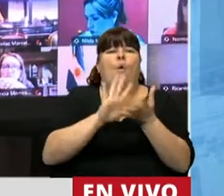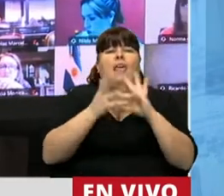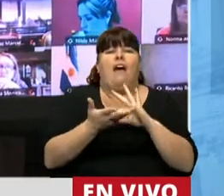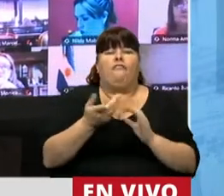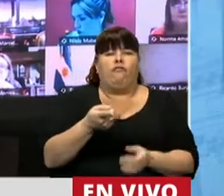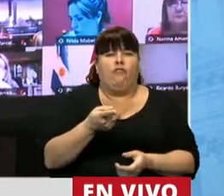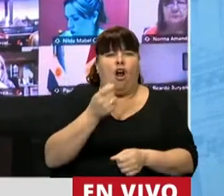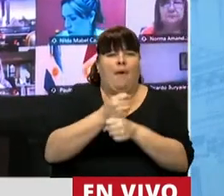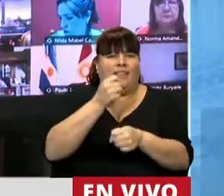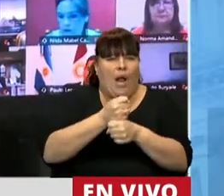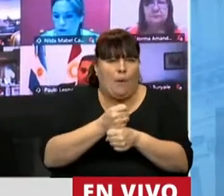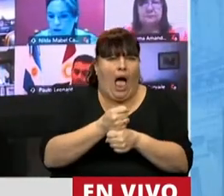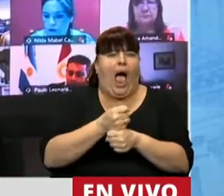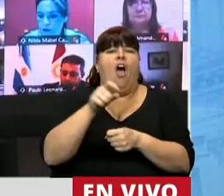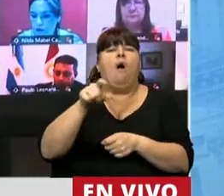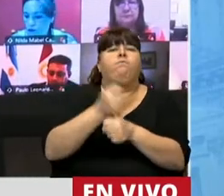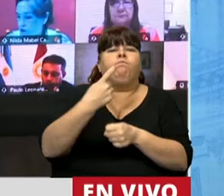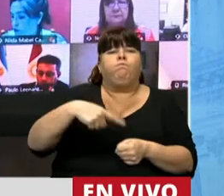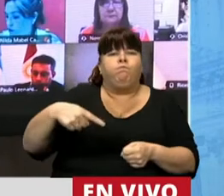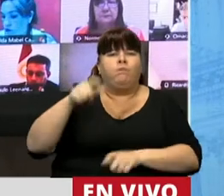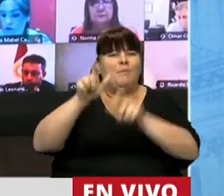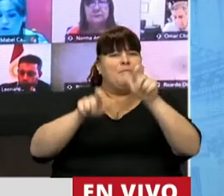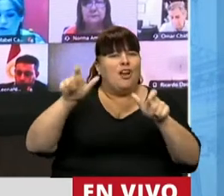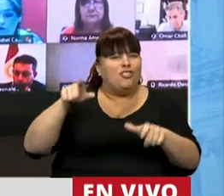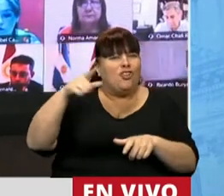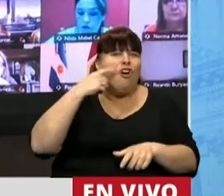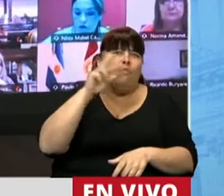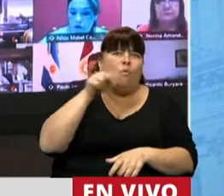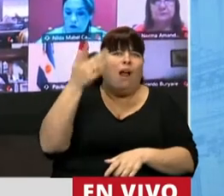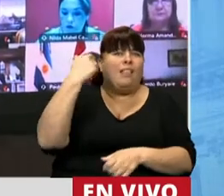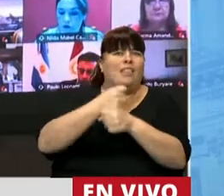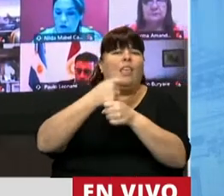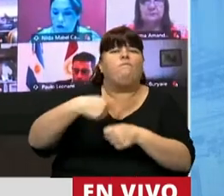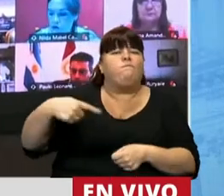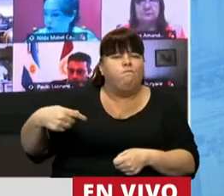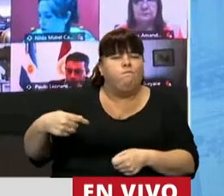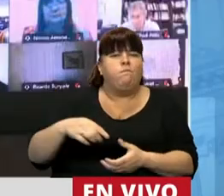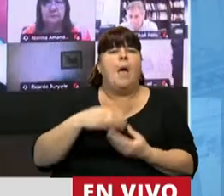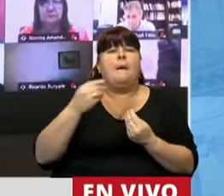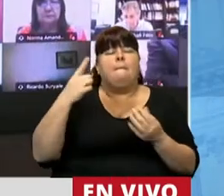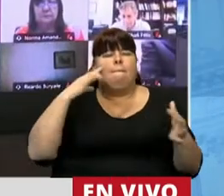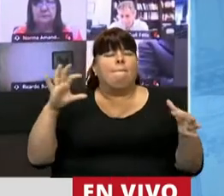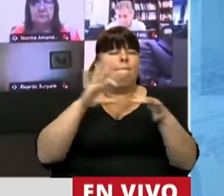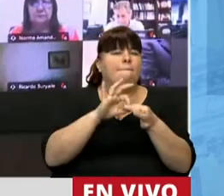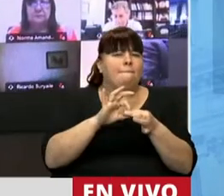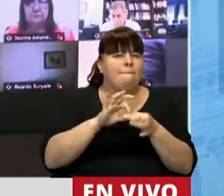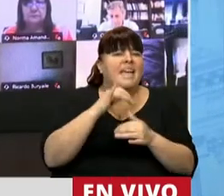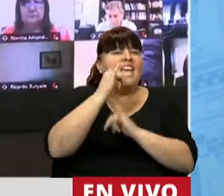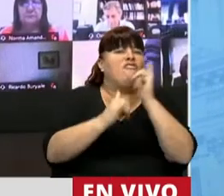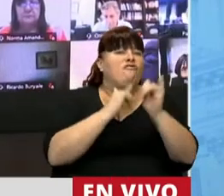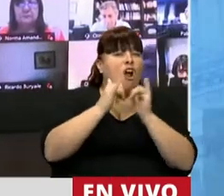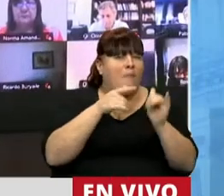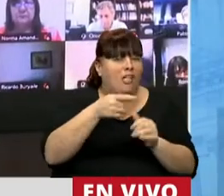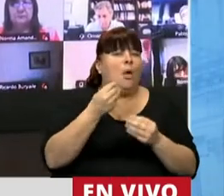laboral y al desempeño de esos trabajadores o trabajadoras que pudieran ser datos